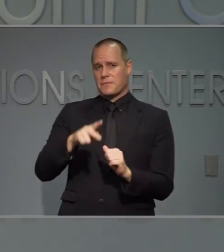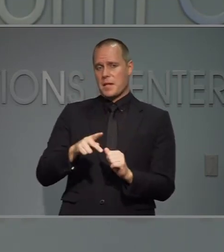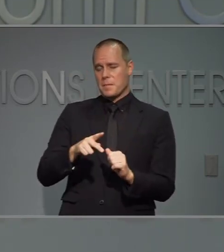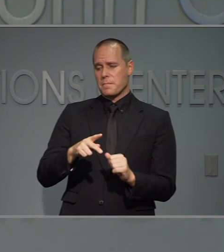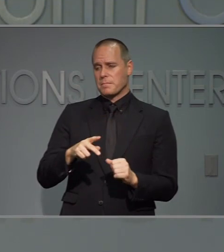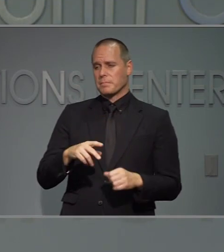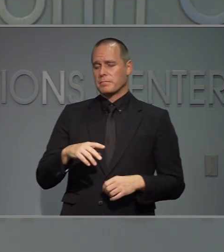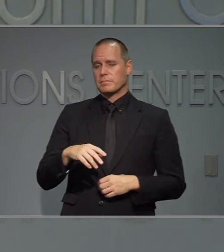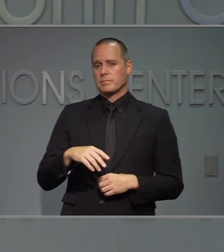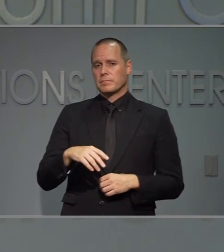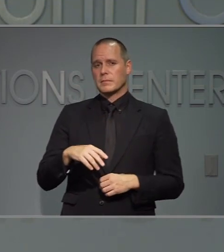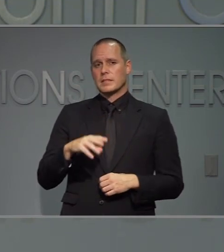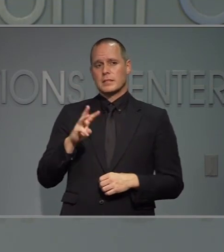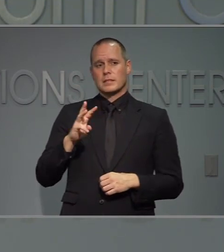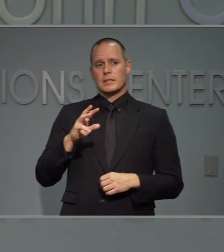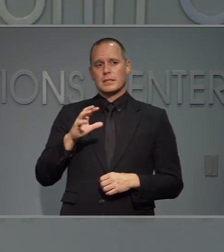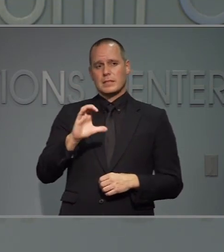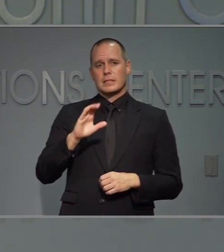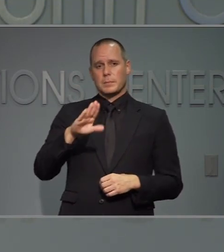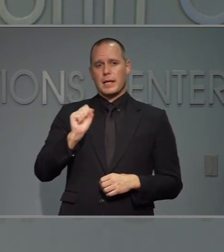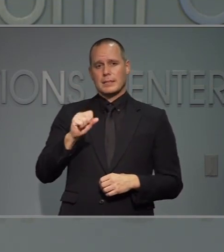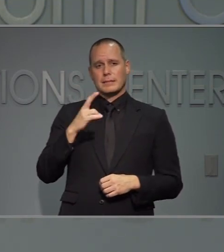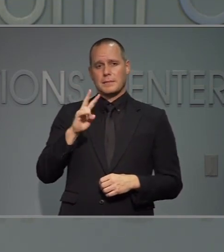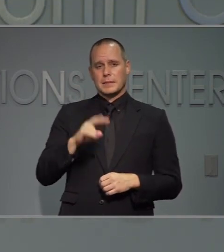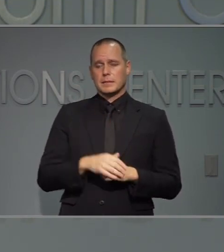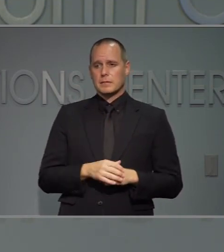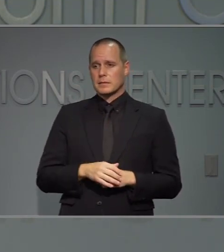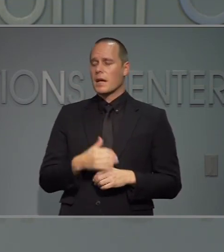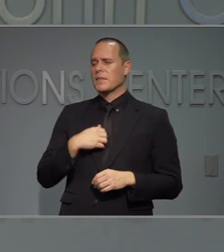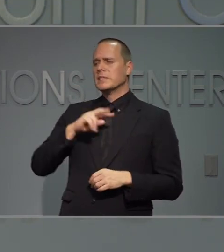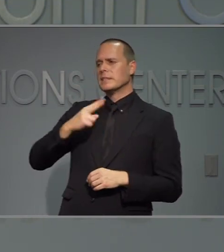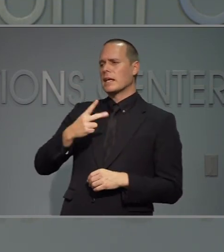Pregunta de seguimiento de Maiko Haile en decidiese mentir.